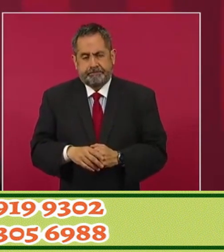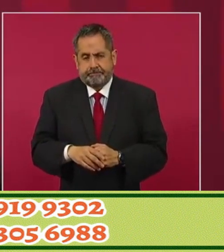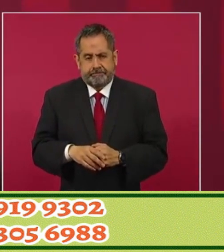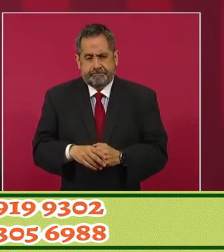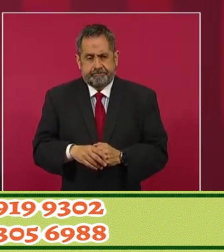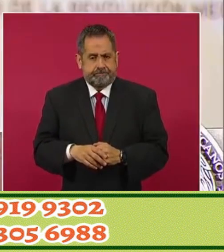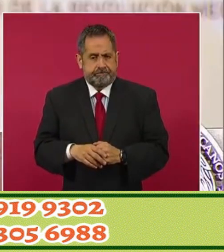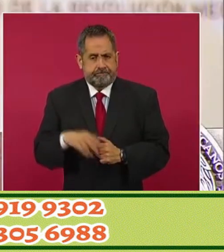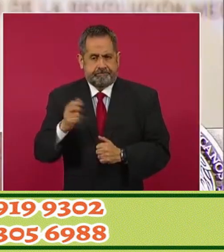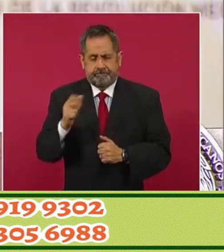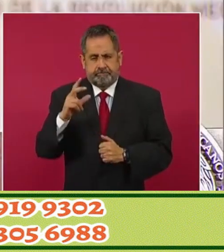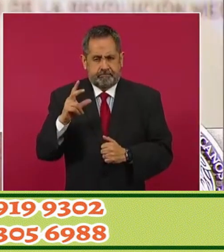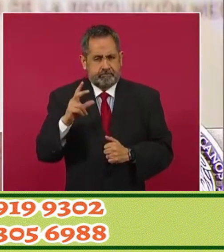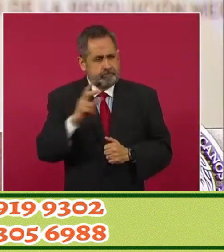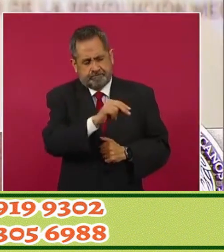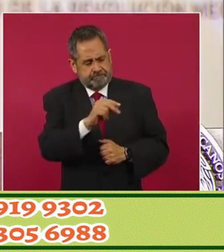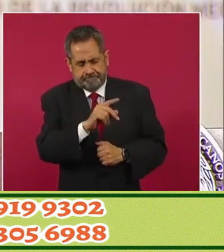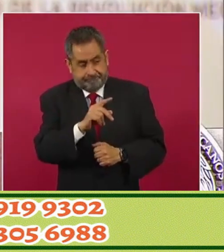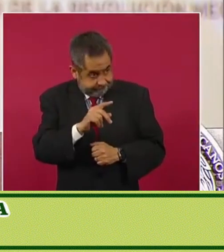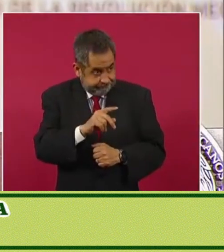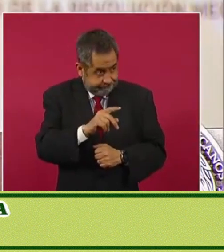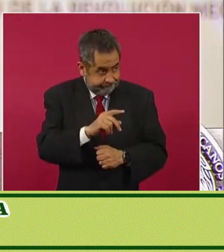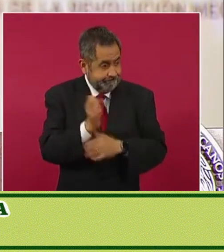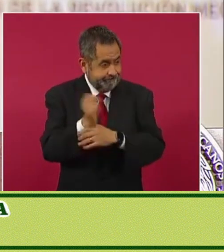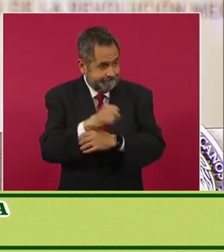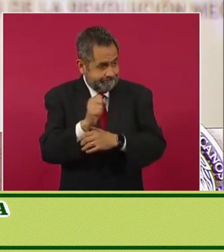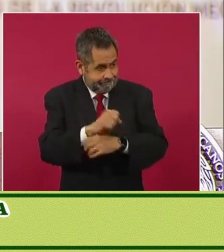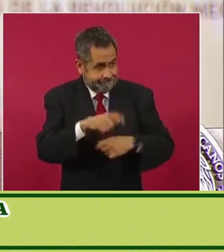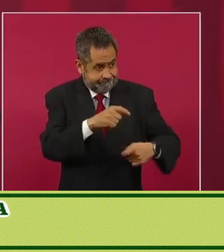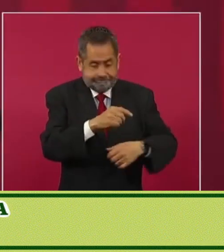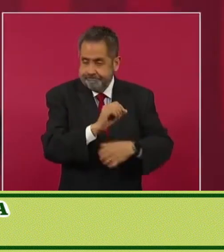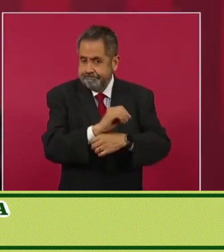y que les digan sí, cómo no, ya te lo voy a entregar.